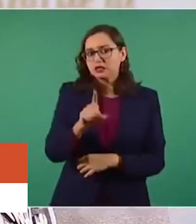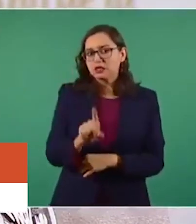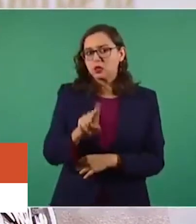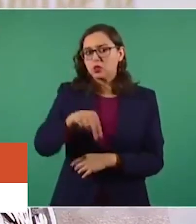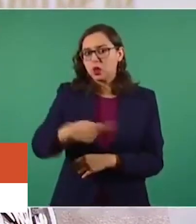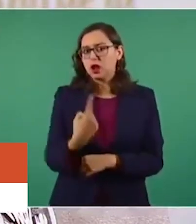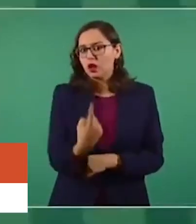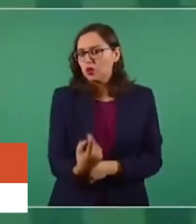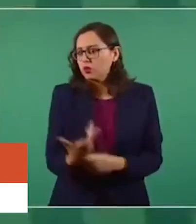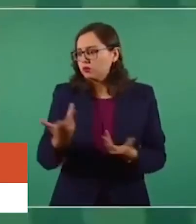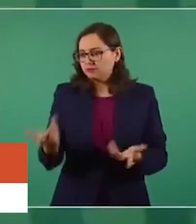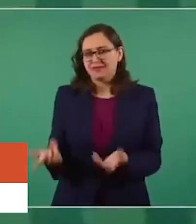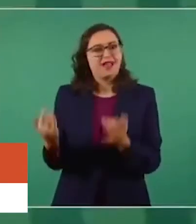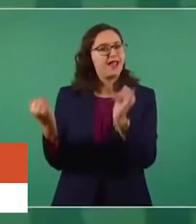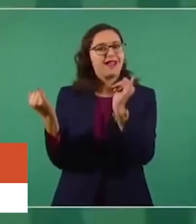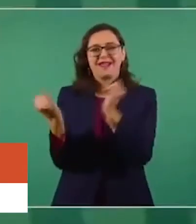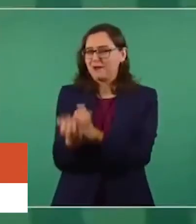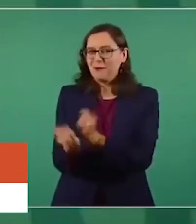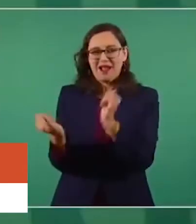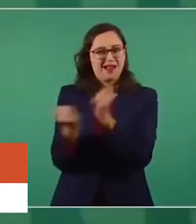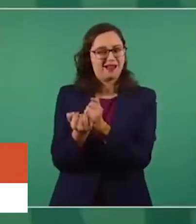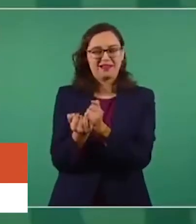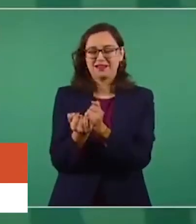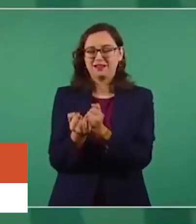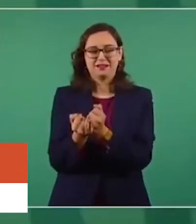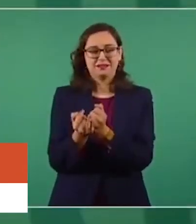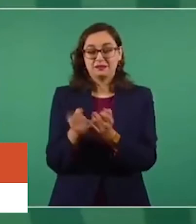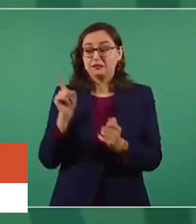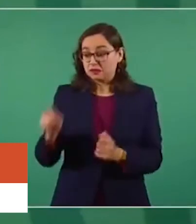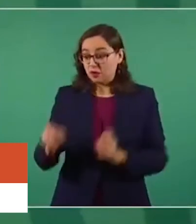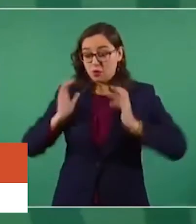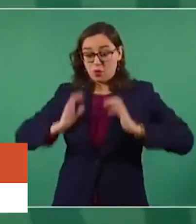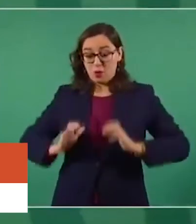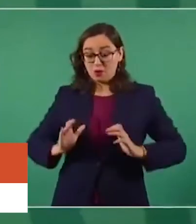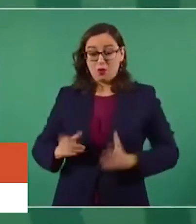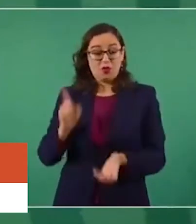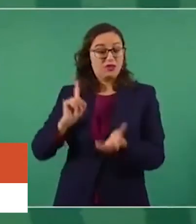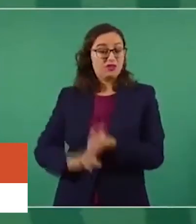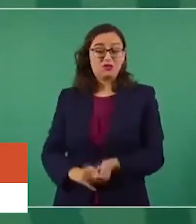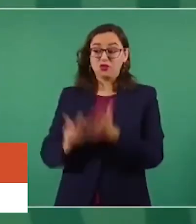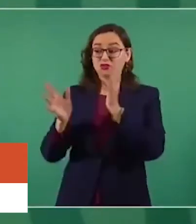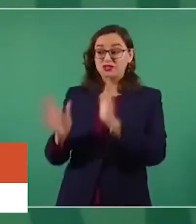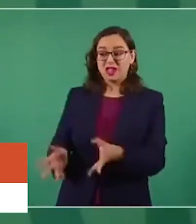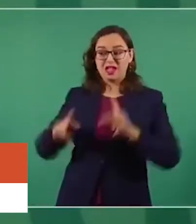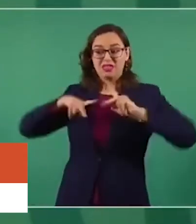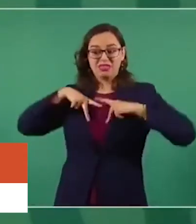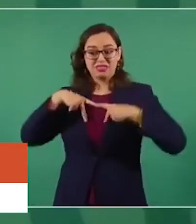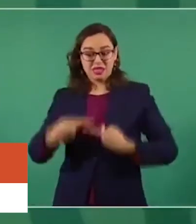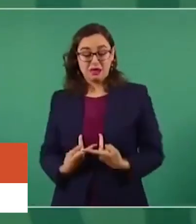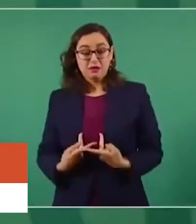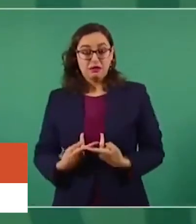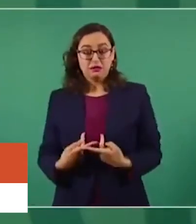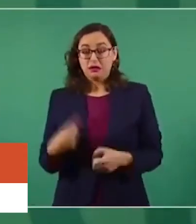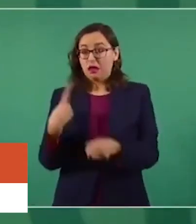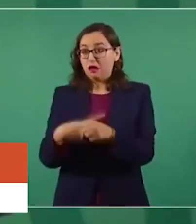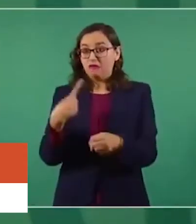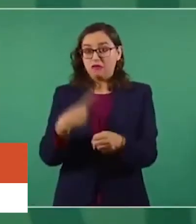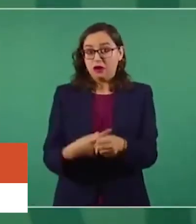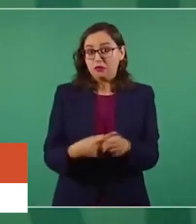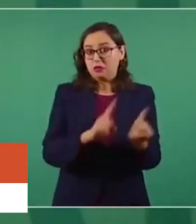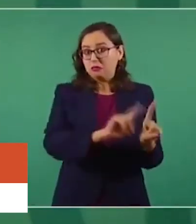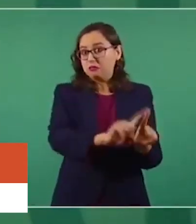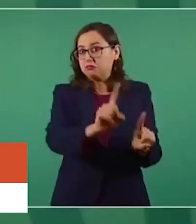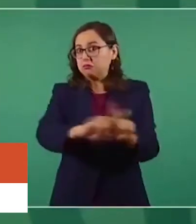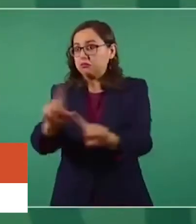con respecto a cualquier otra infección que en las personas con inmunosupresión pueden ser graves. Pero el